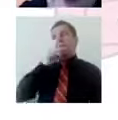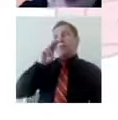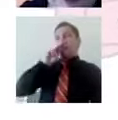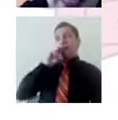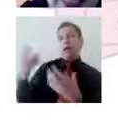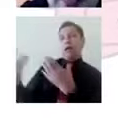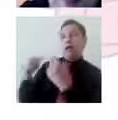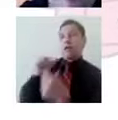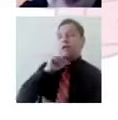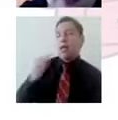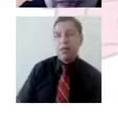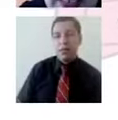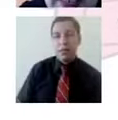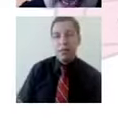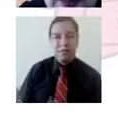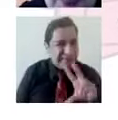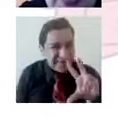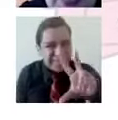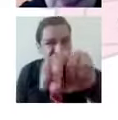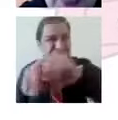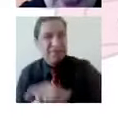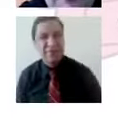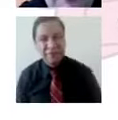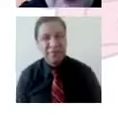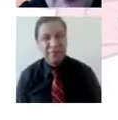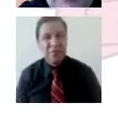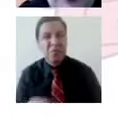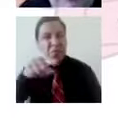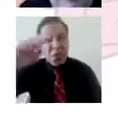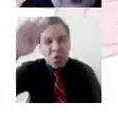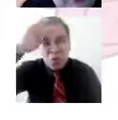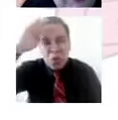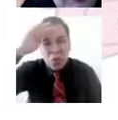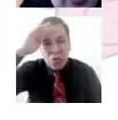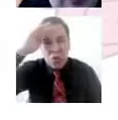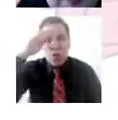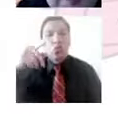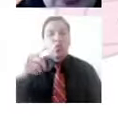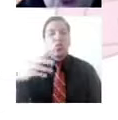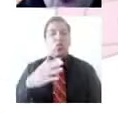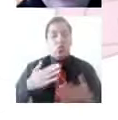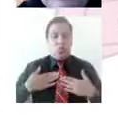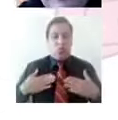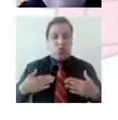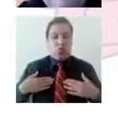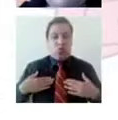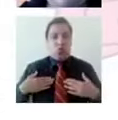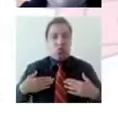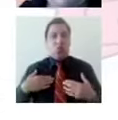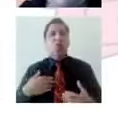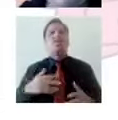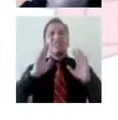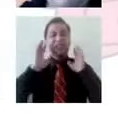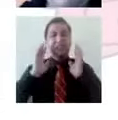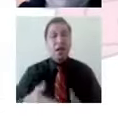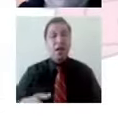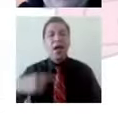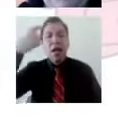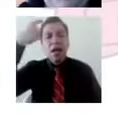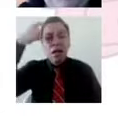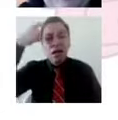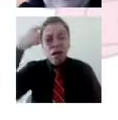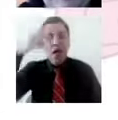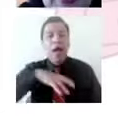sigue, a los que me siguen, pues poder checar. Eso tiene que ver entonces con la cuestión de los estigmas. Un estigma se va a conformar